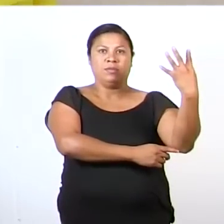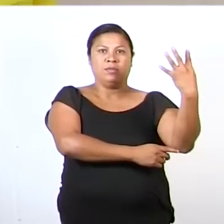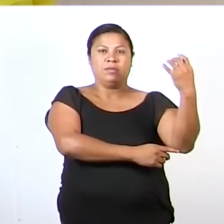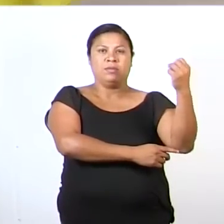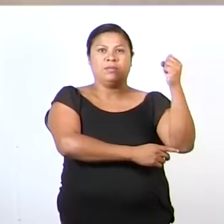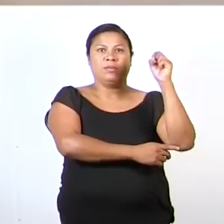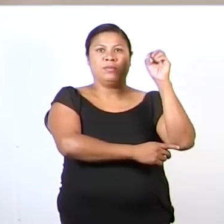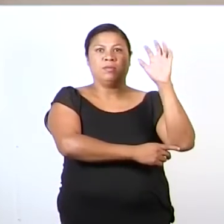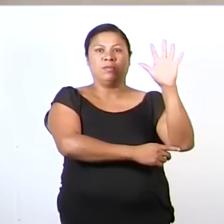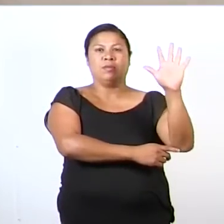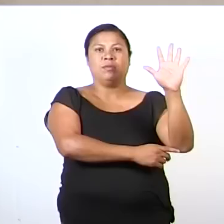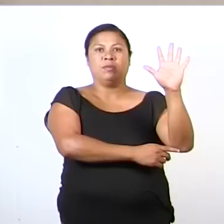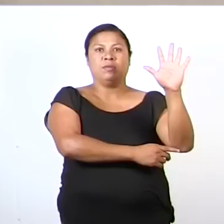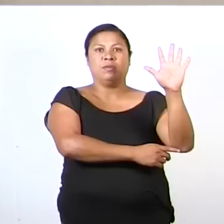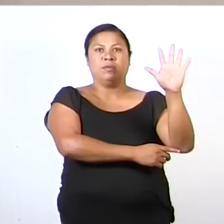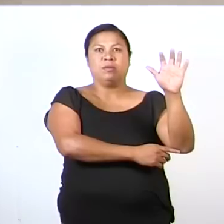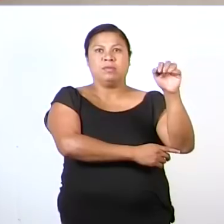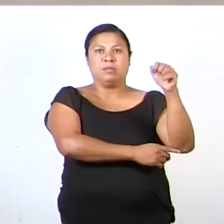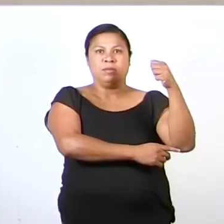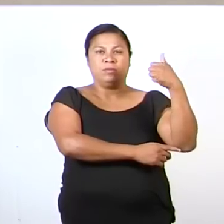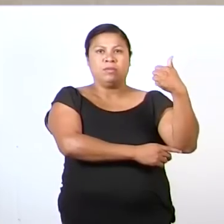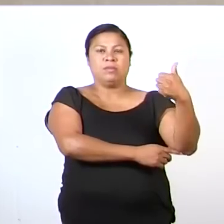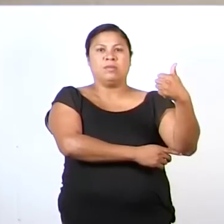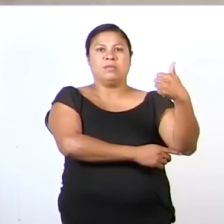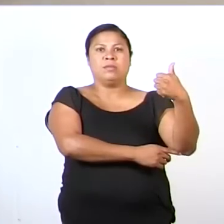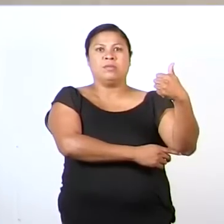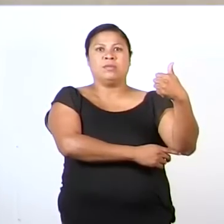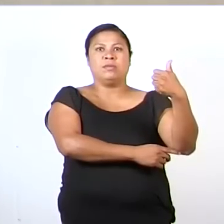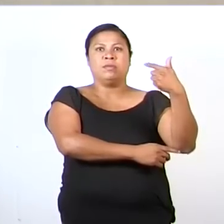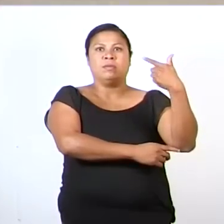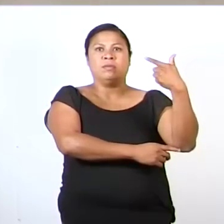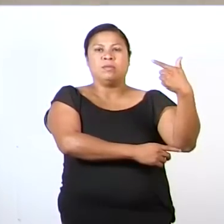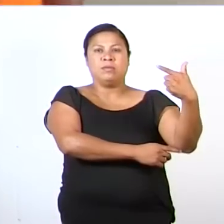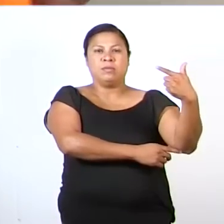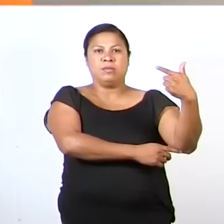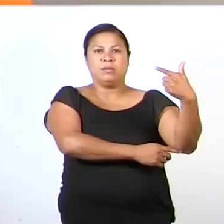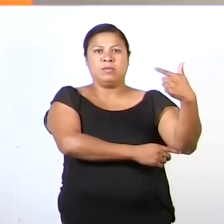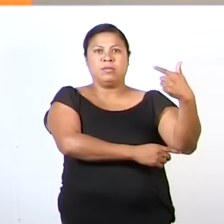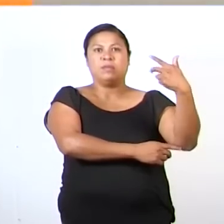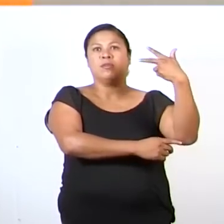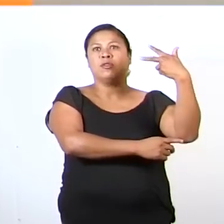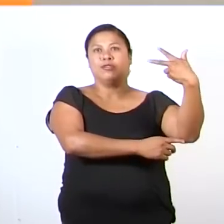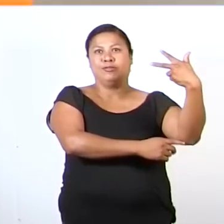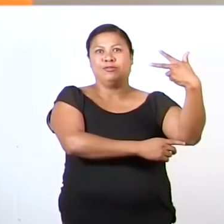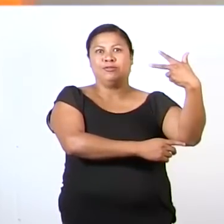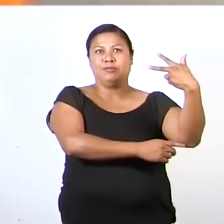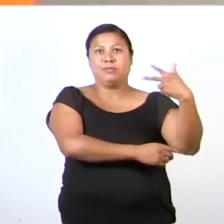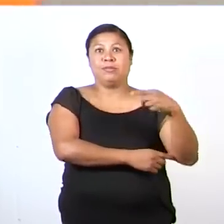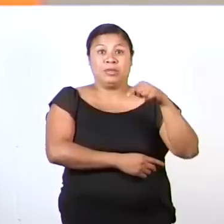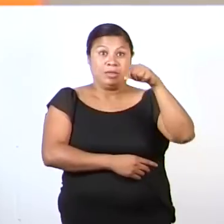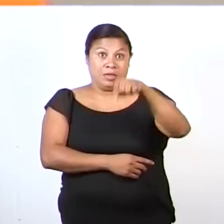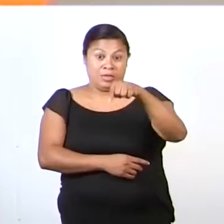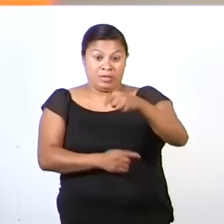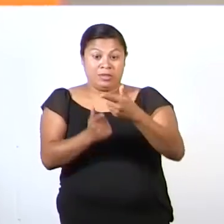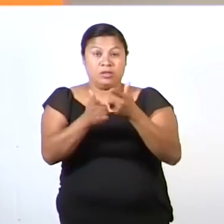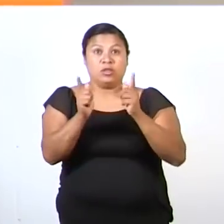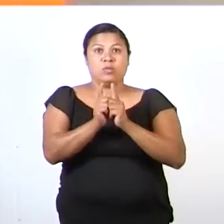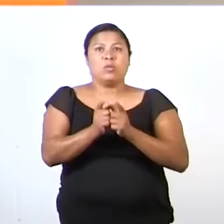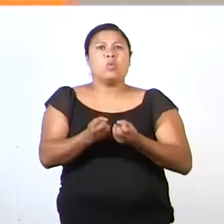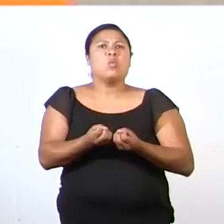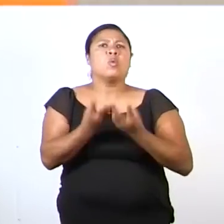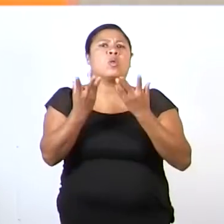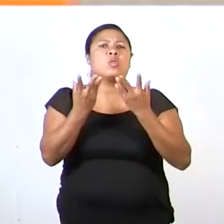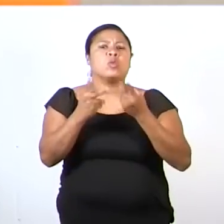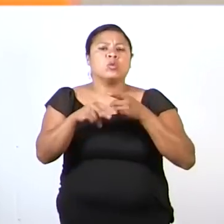cinco, seis, siete, ocho. Esta colección, ¿cuántos